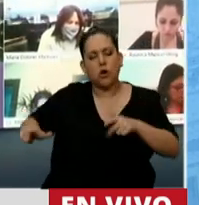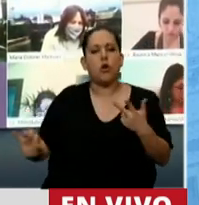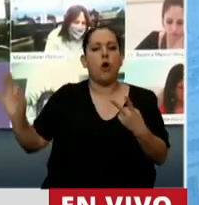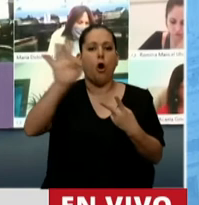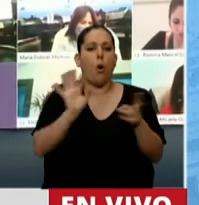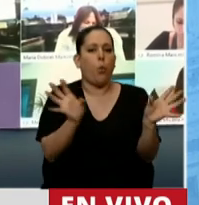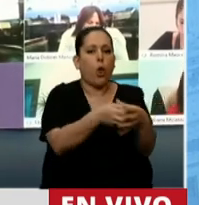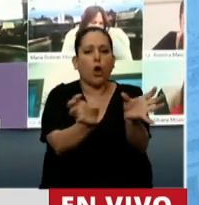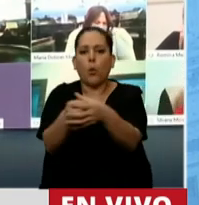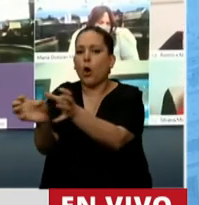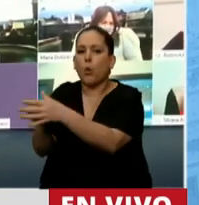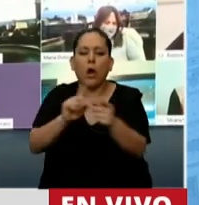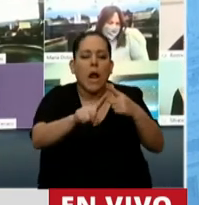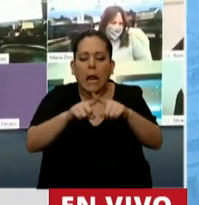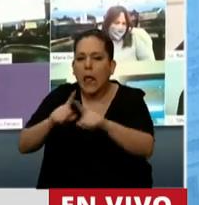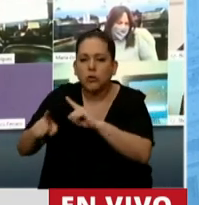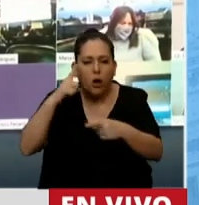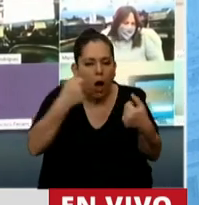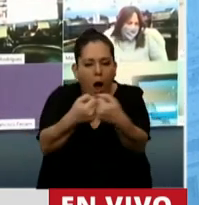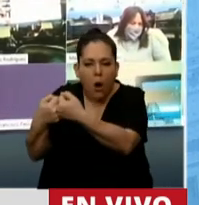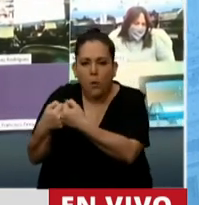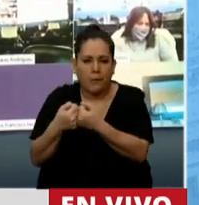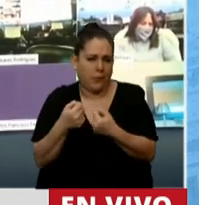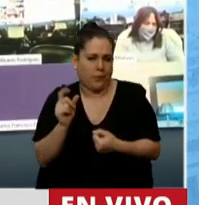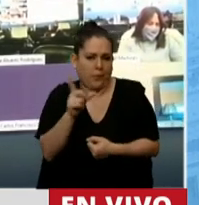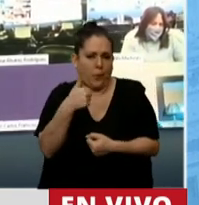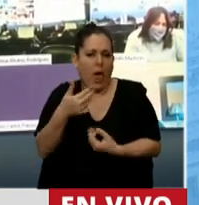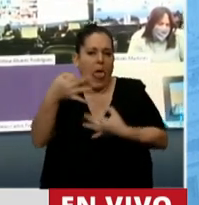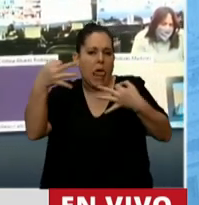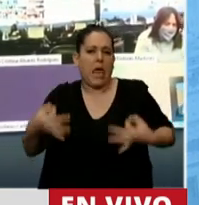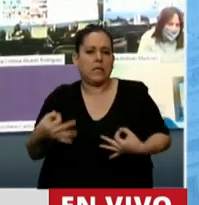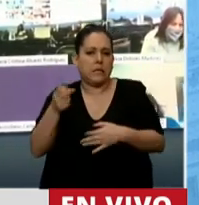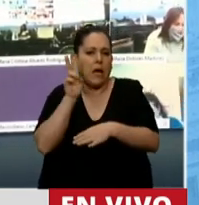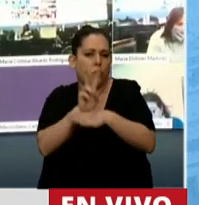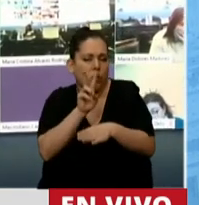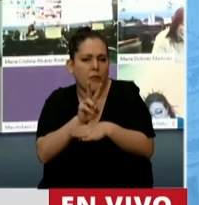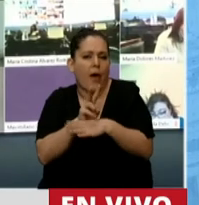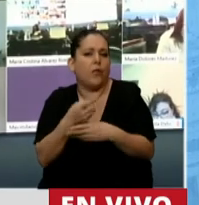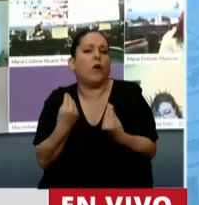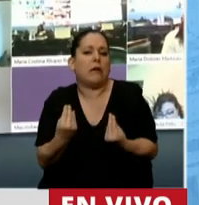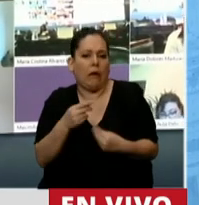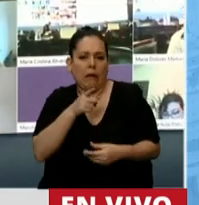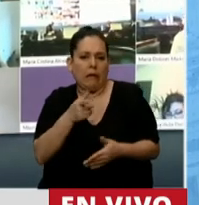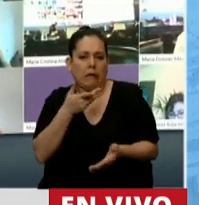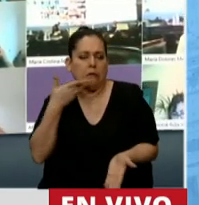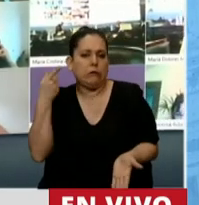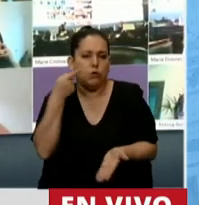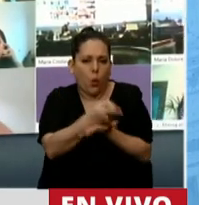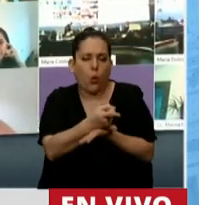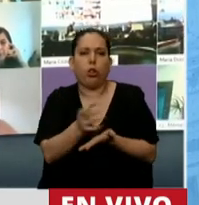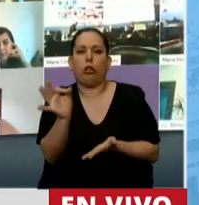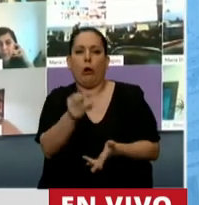distintos bloques y cómo se debate. No puede ser que la ética del cuidado se refiera a los insultos, a tratarnos de